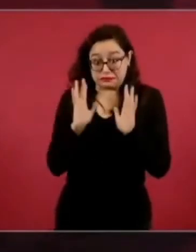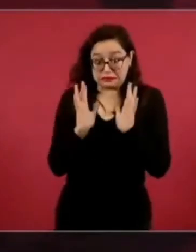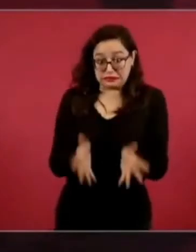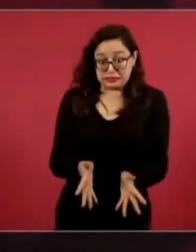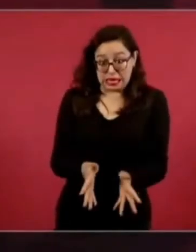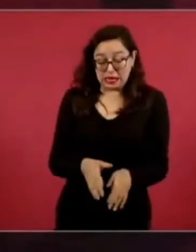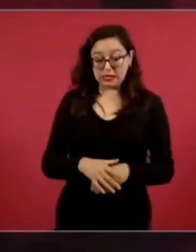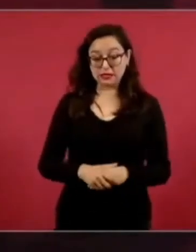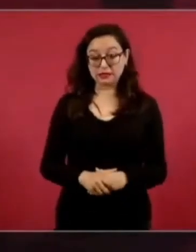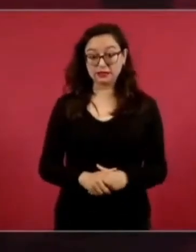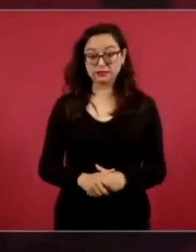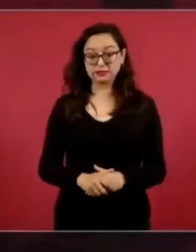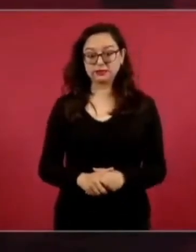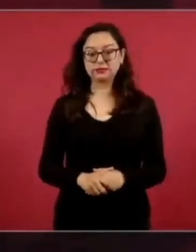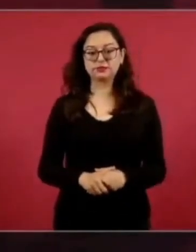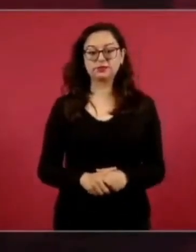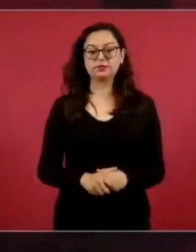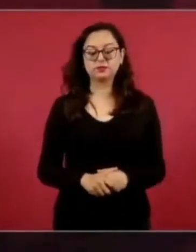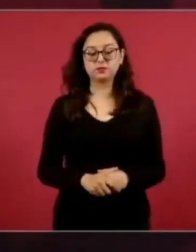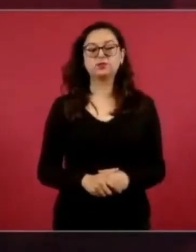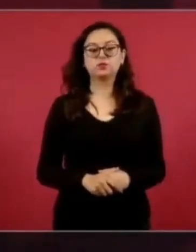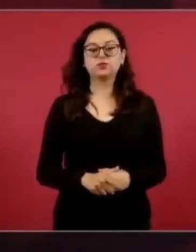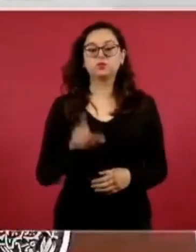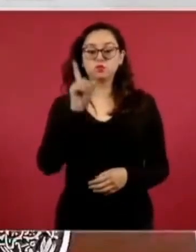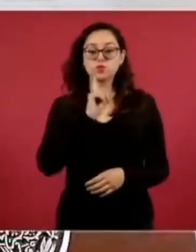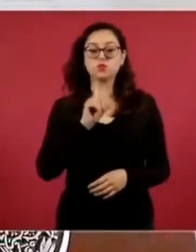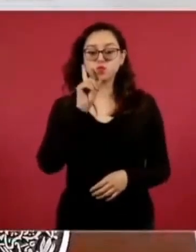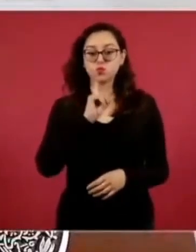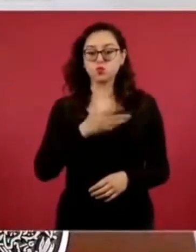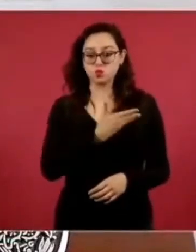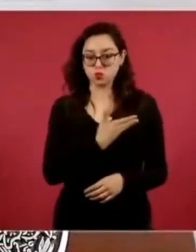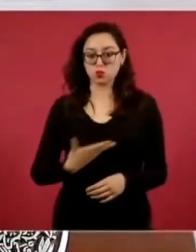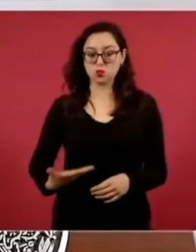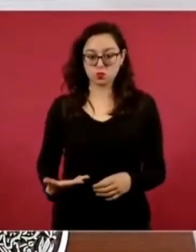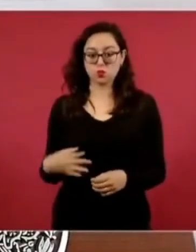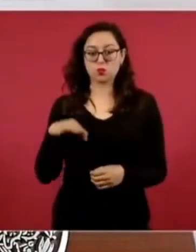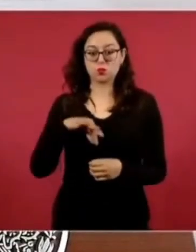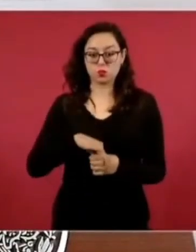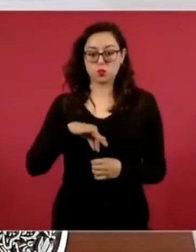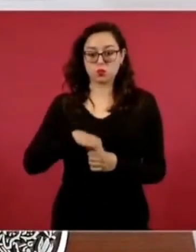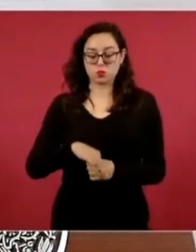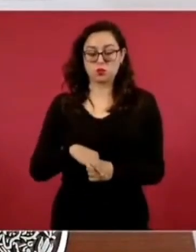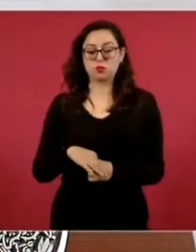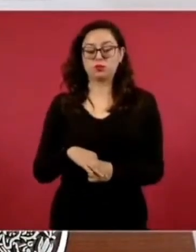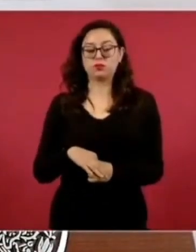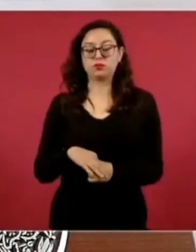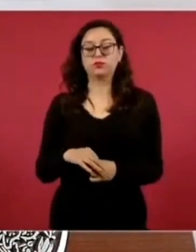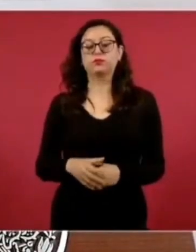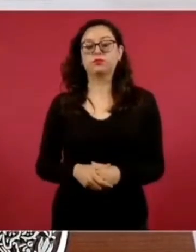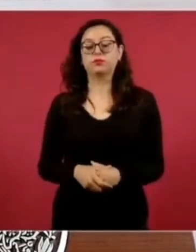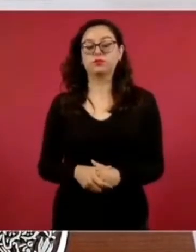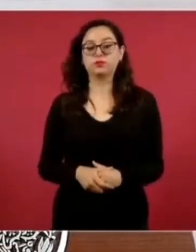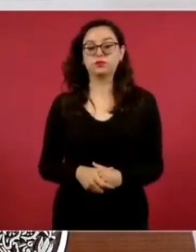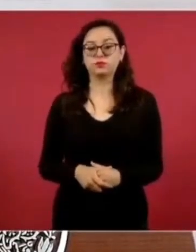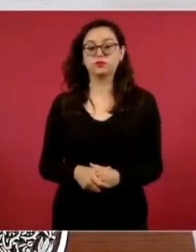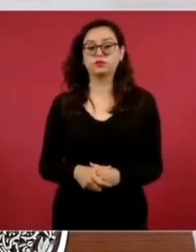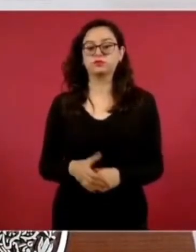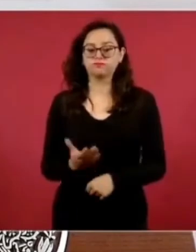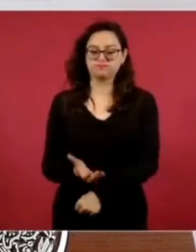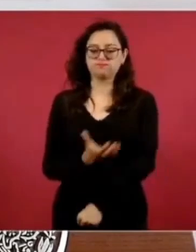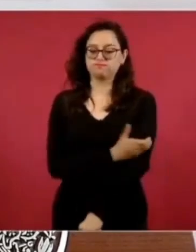ella, la presidenta electa, nuestra compañera, amiga,